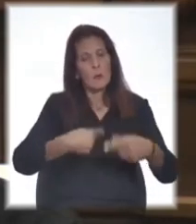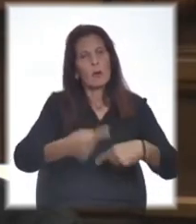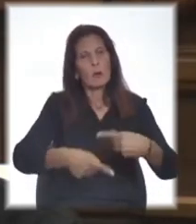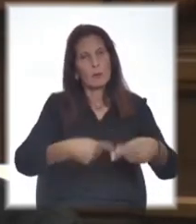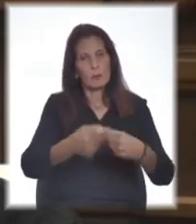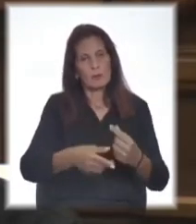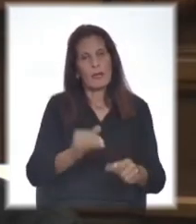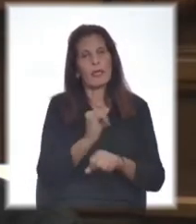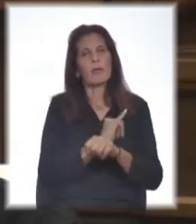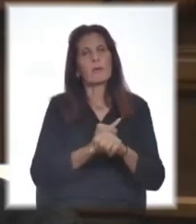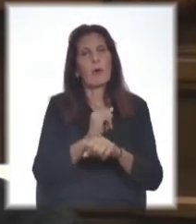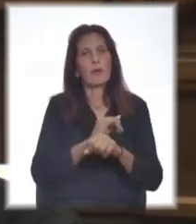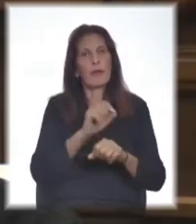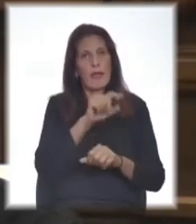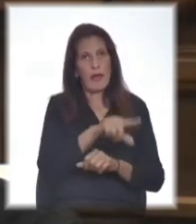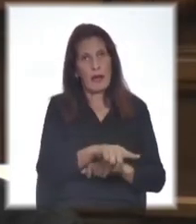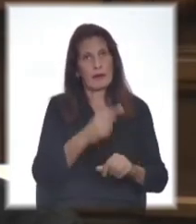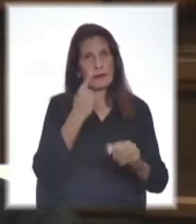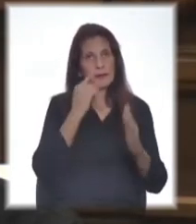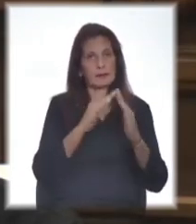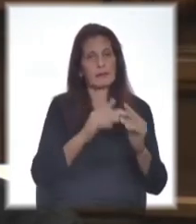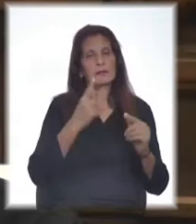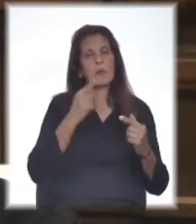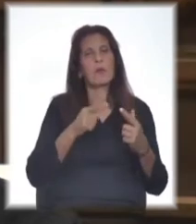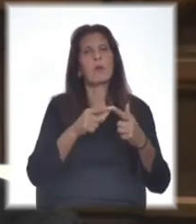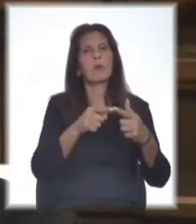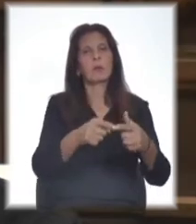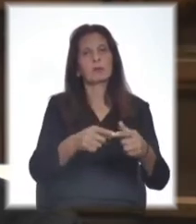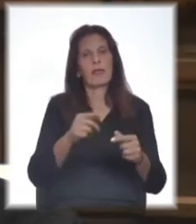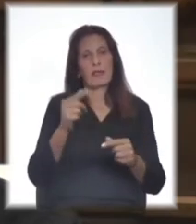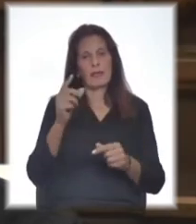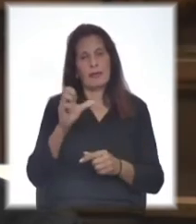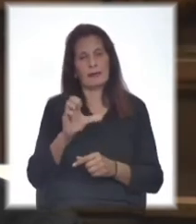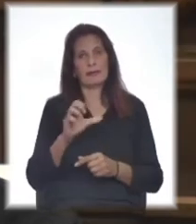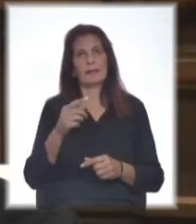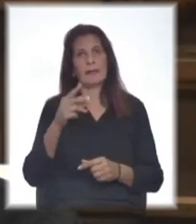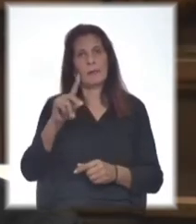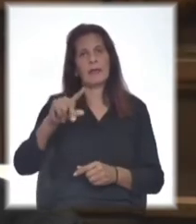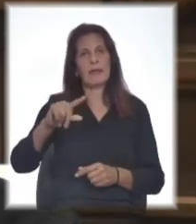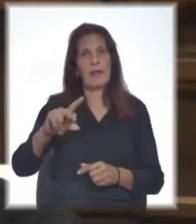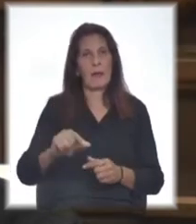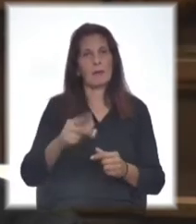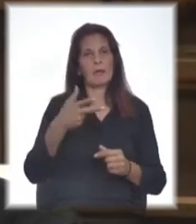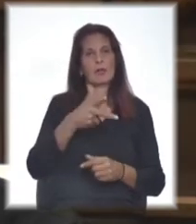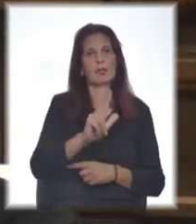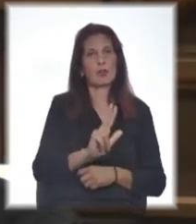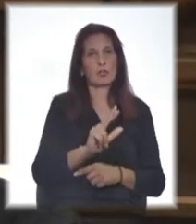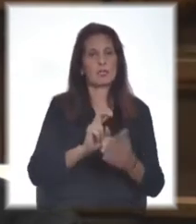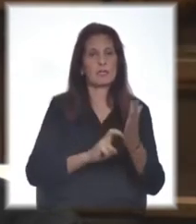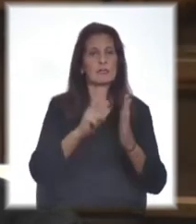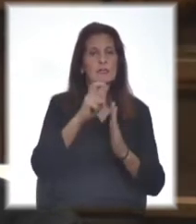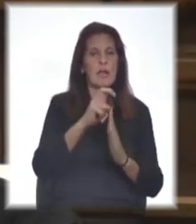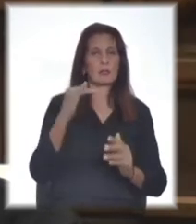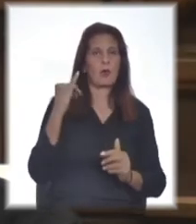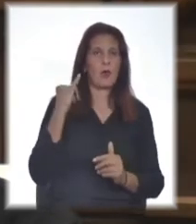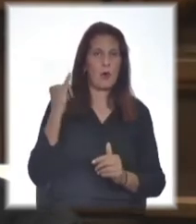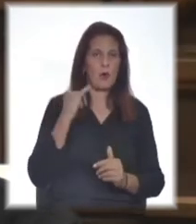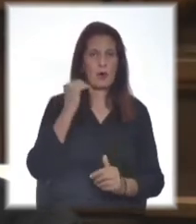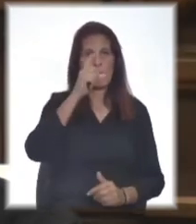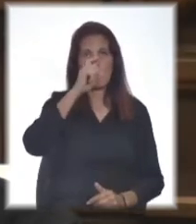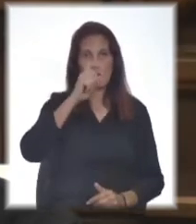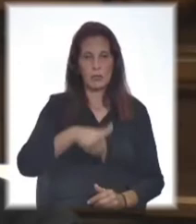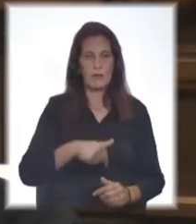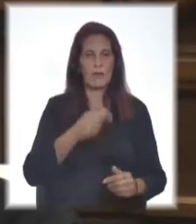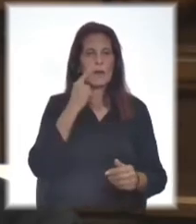sector inmobiliario, los artesanos de la feria de Punta del Este, de Piriápolis, de Rocha, de Salto, de Colonia, de Montevideo, el